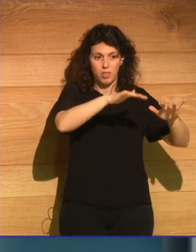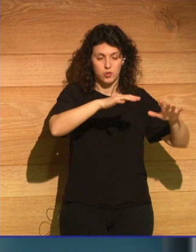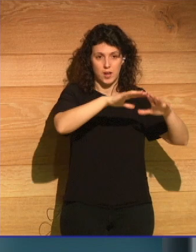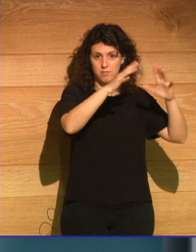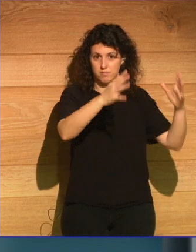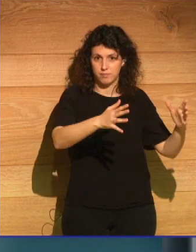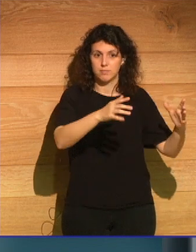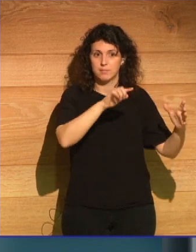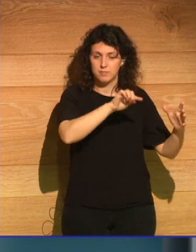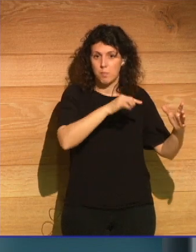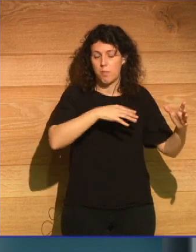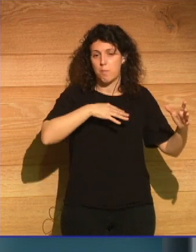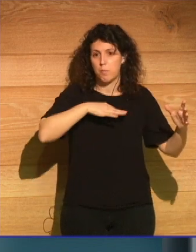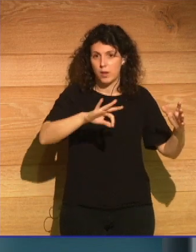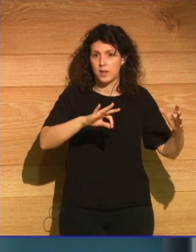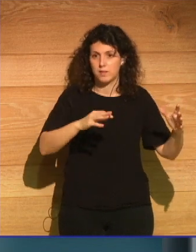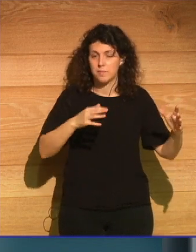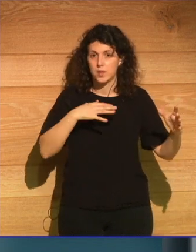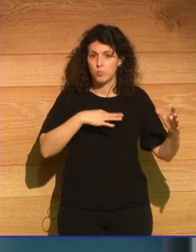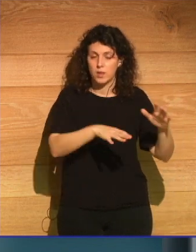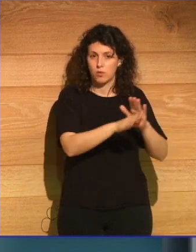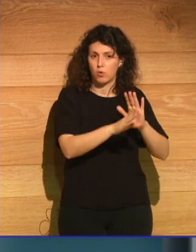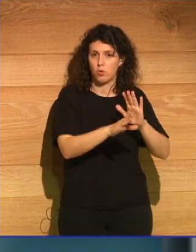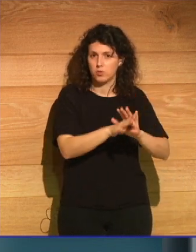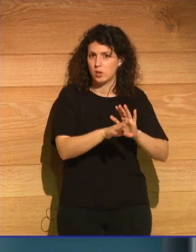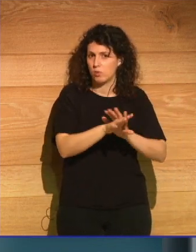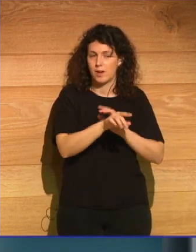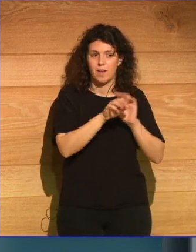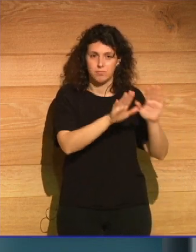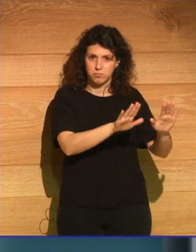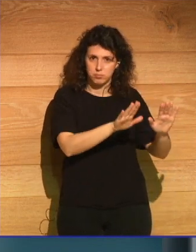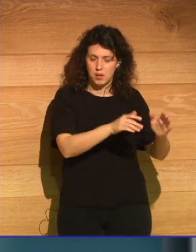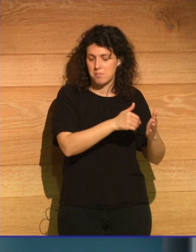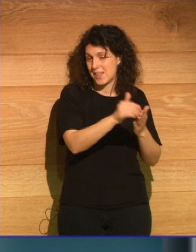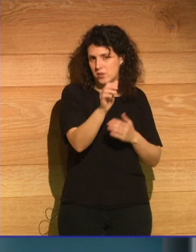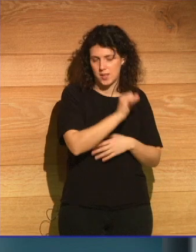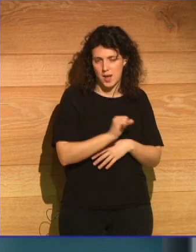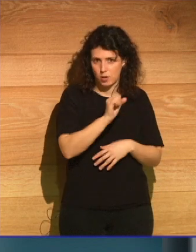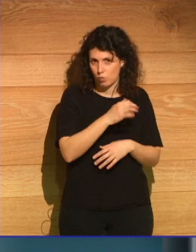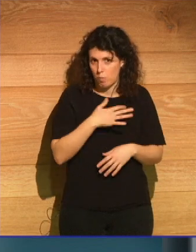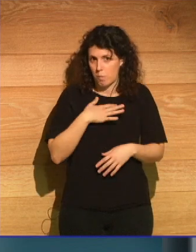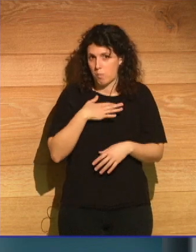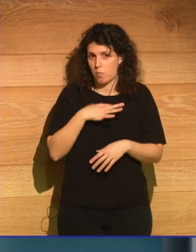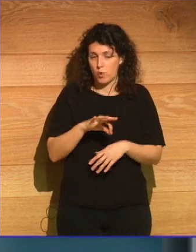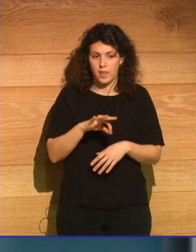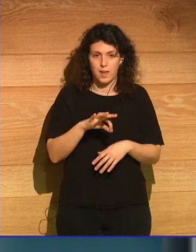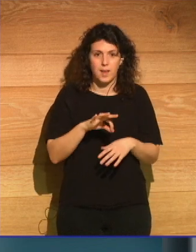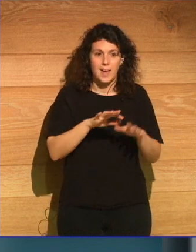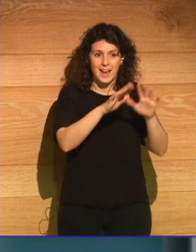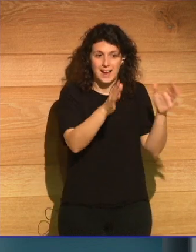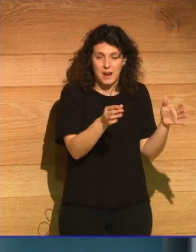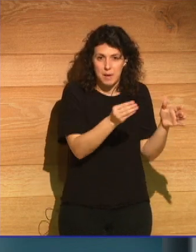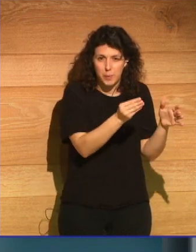que probablemente estén ahí durante miles de años. Probablemente sea una capa fina